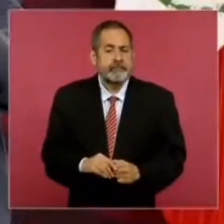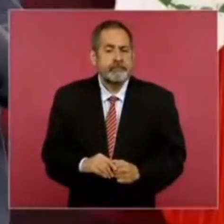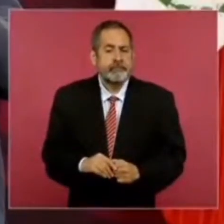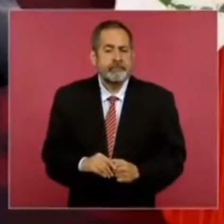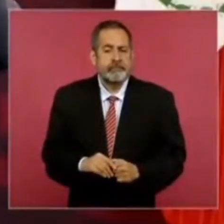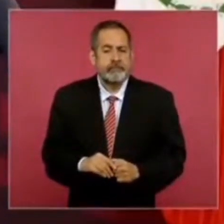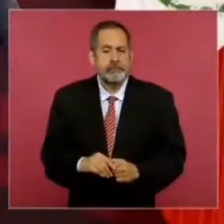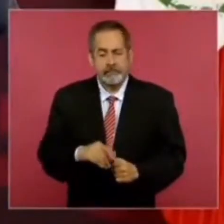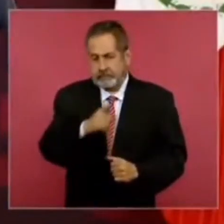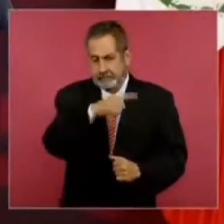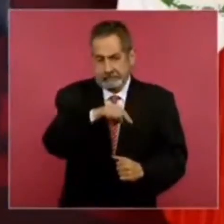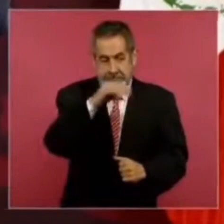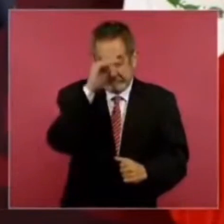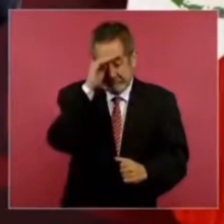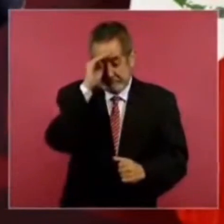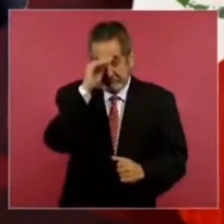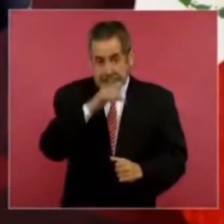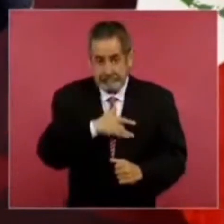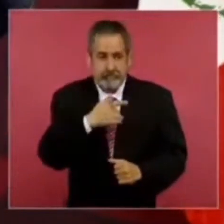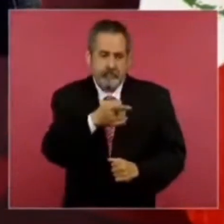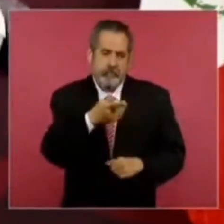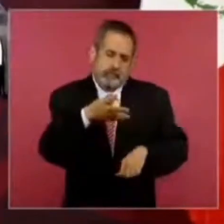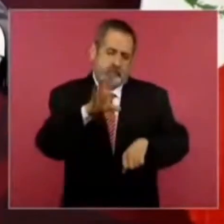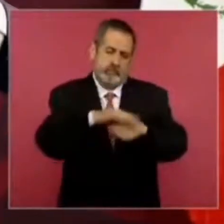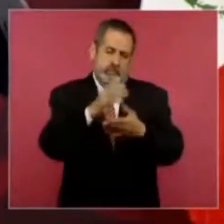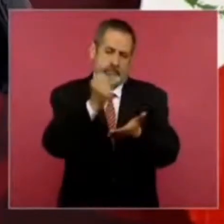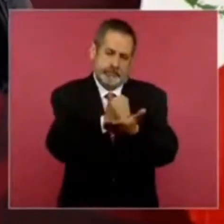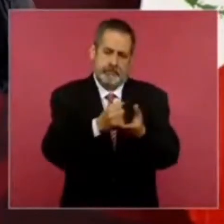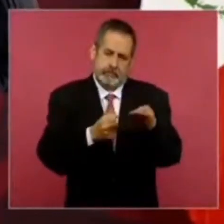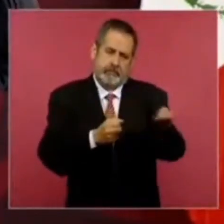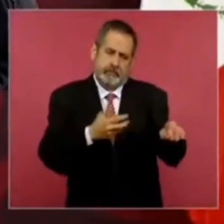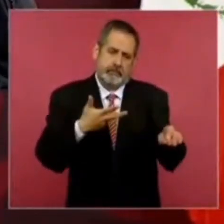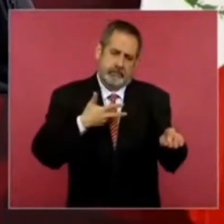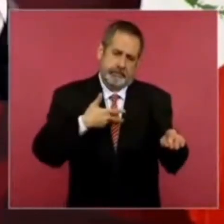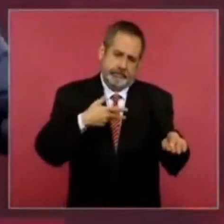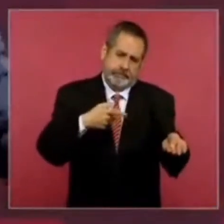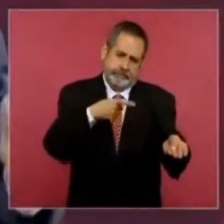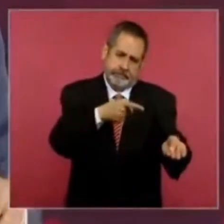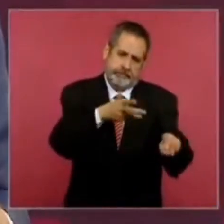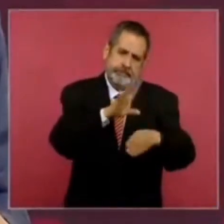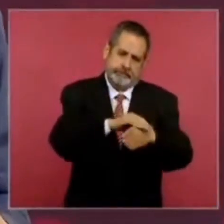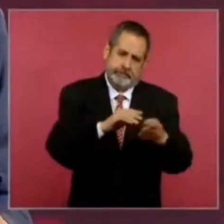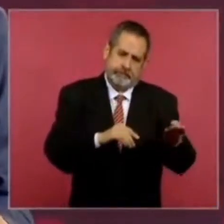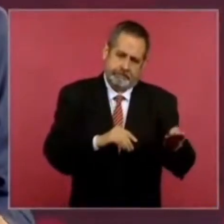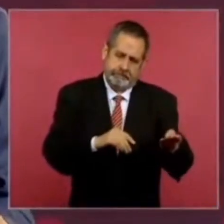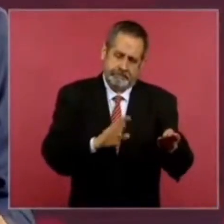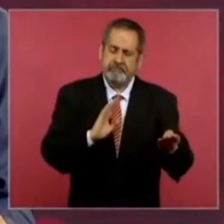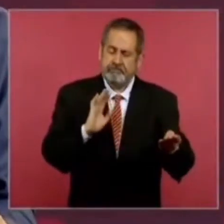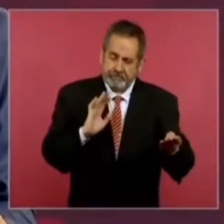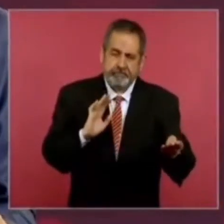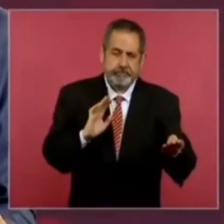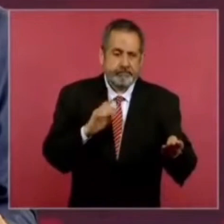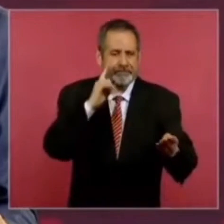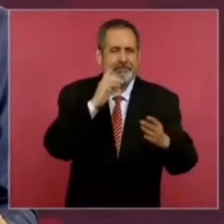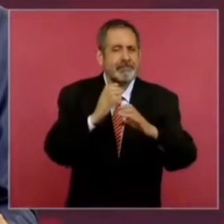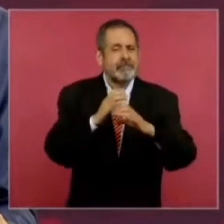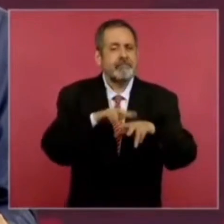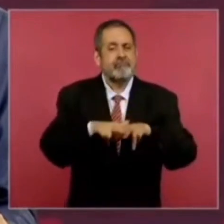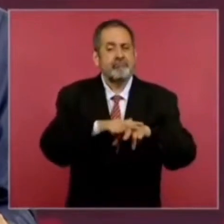considerando de que como ellos tienen la concesión de los trenes de carga